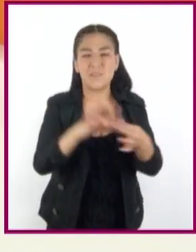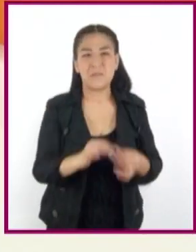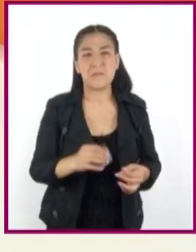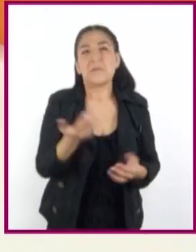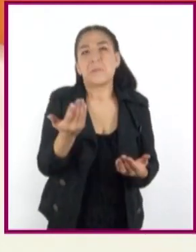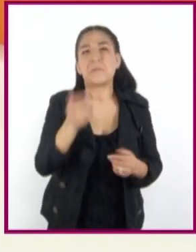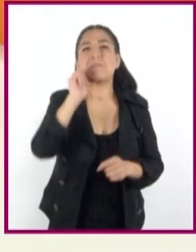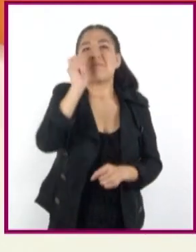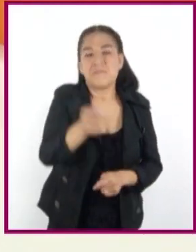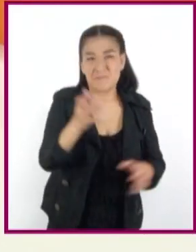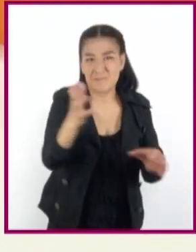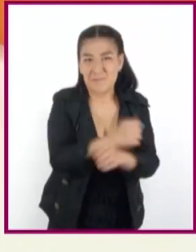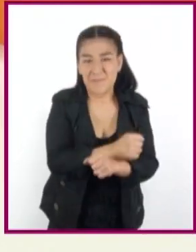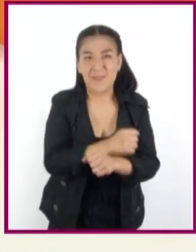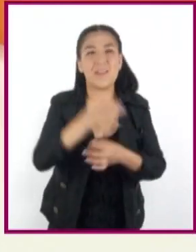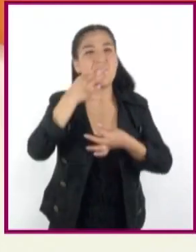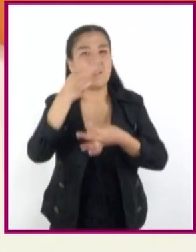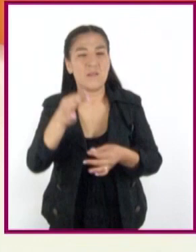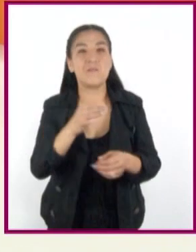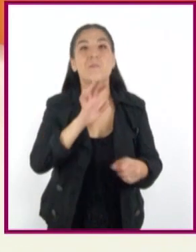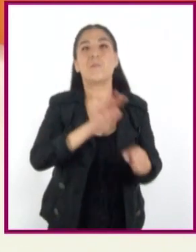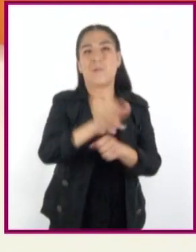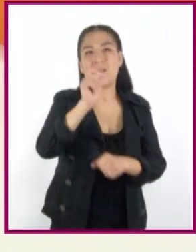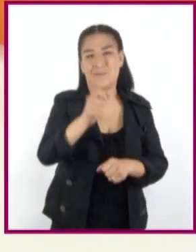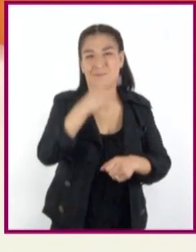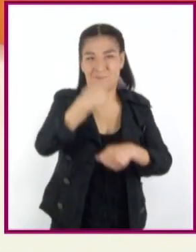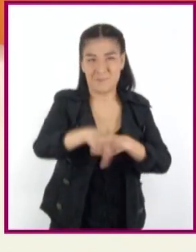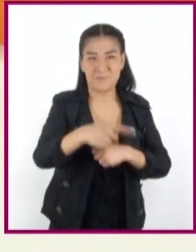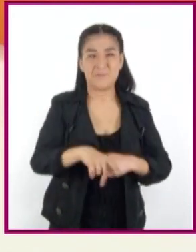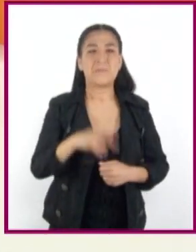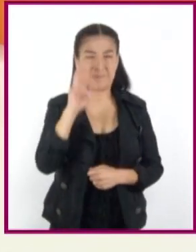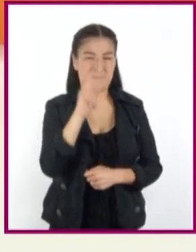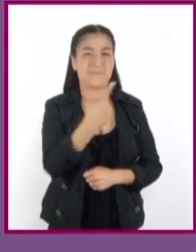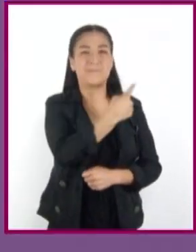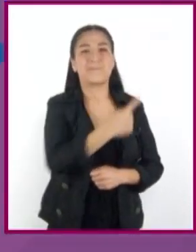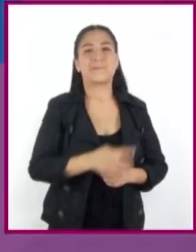adicción y cuáles son sus implicaciones? ¡Vamos a verlo!